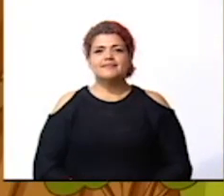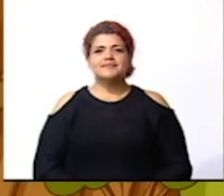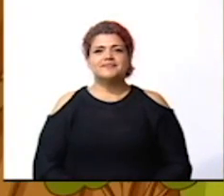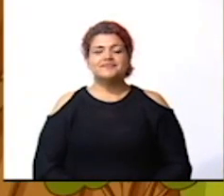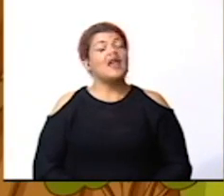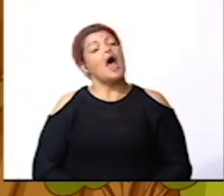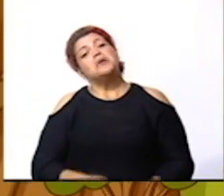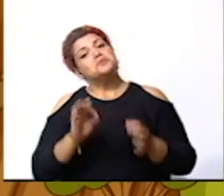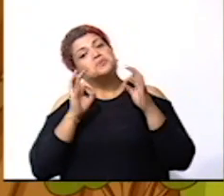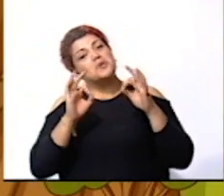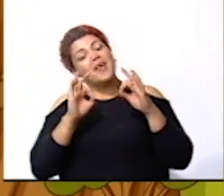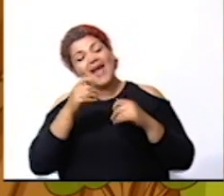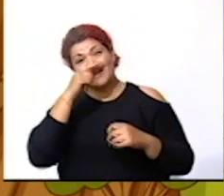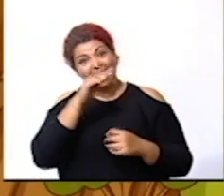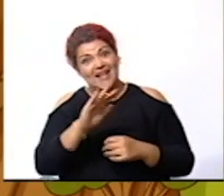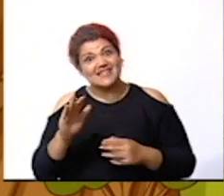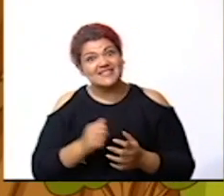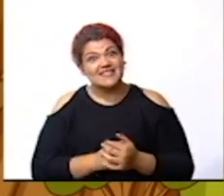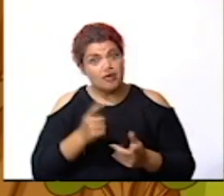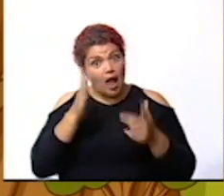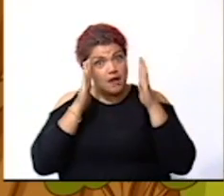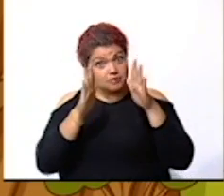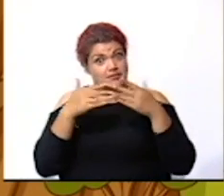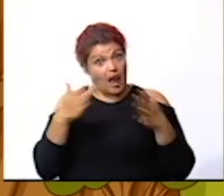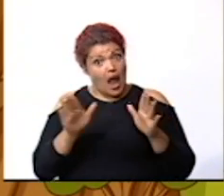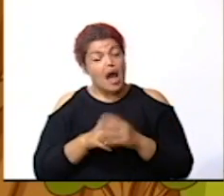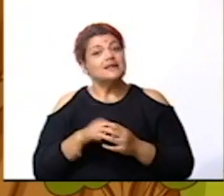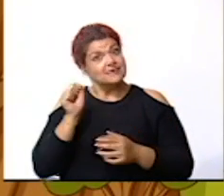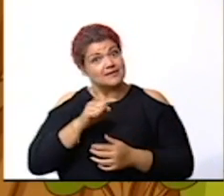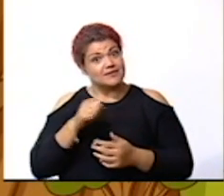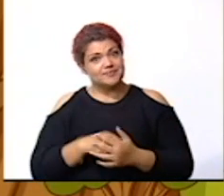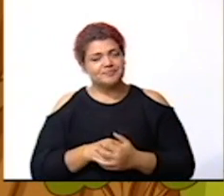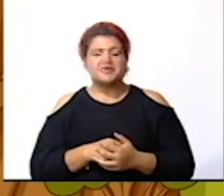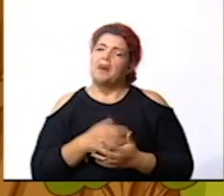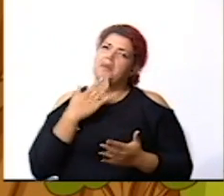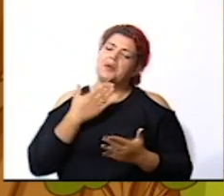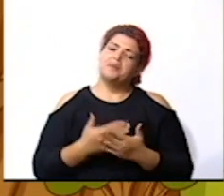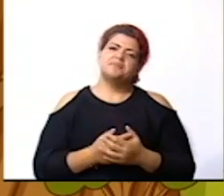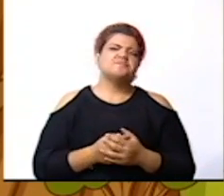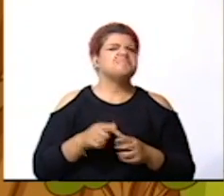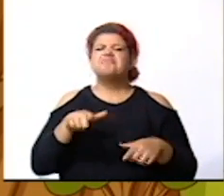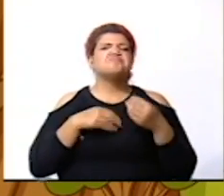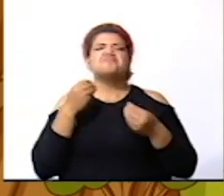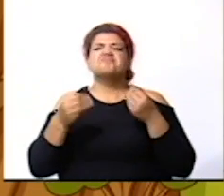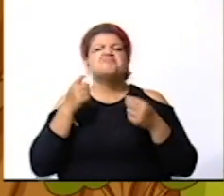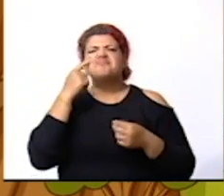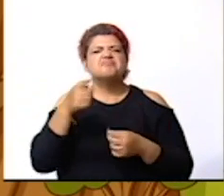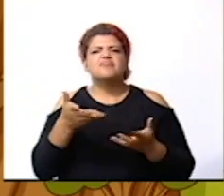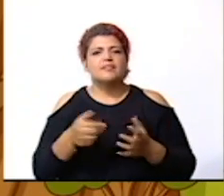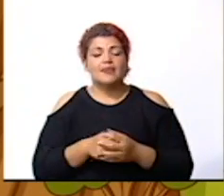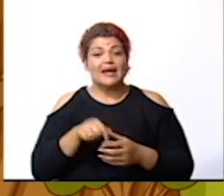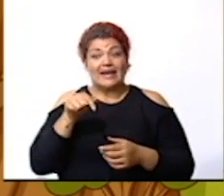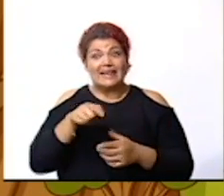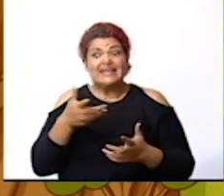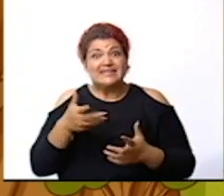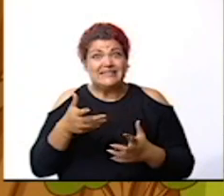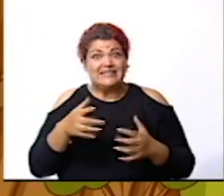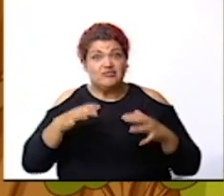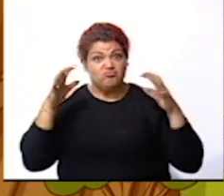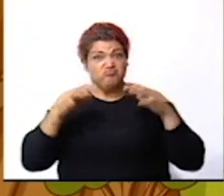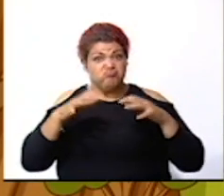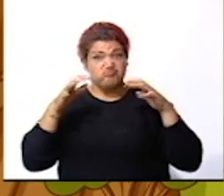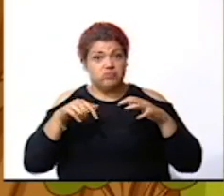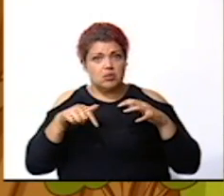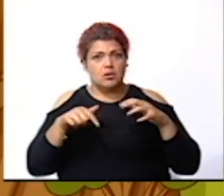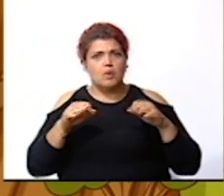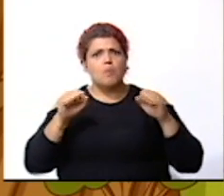muy bien niños y niñas hicieron atención sí bueno que vamos a ver este fenómeno natural puede